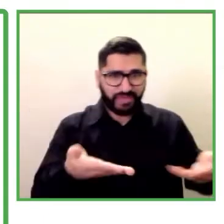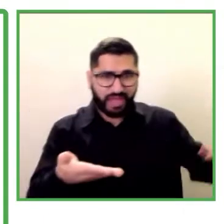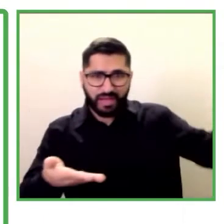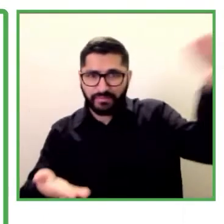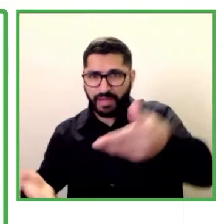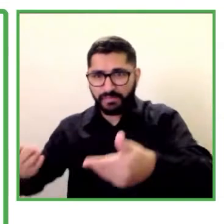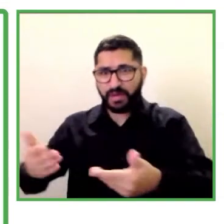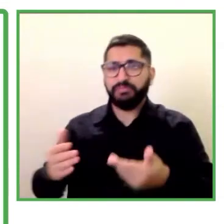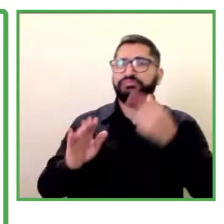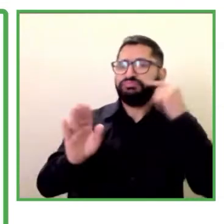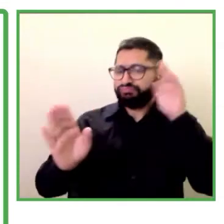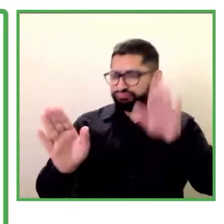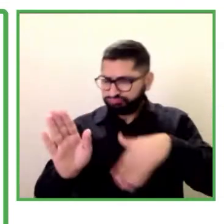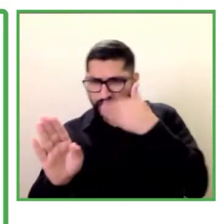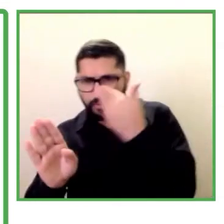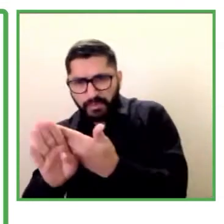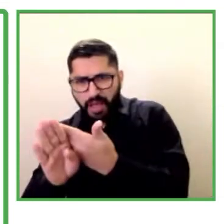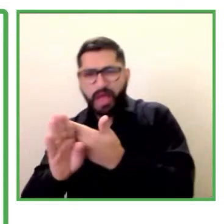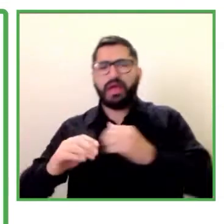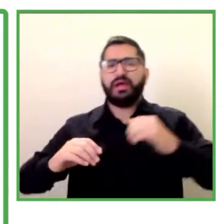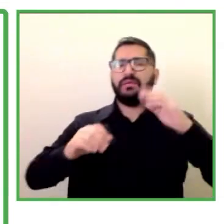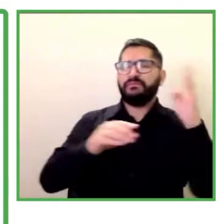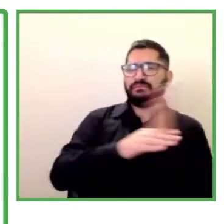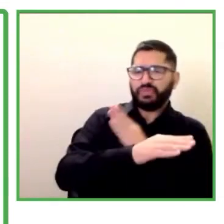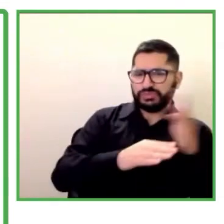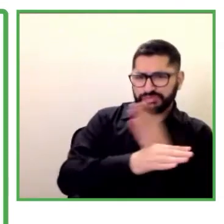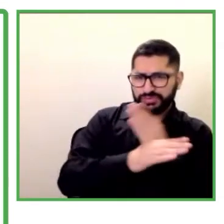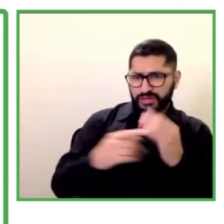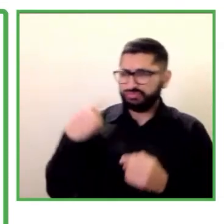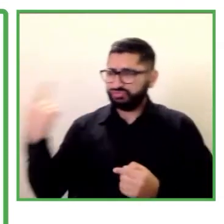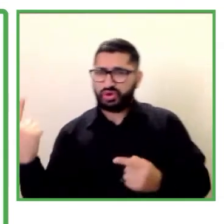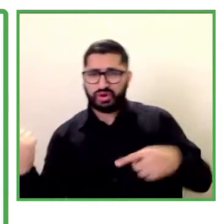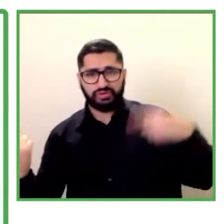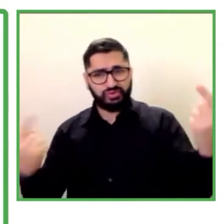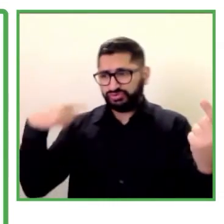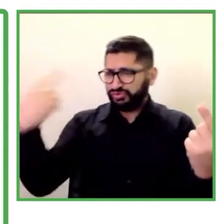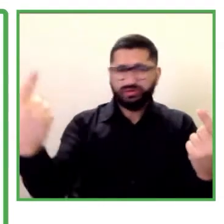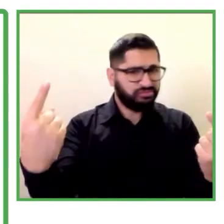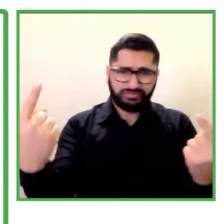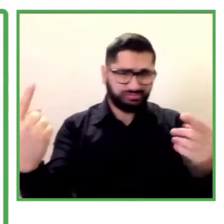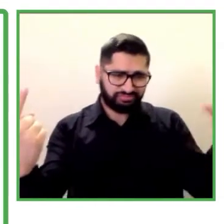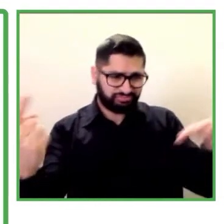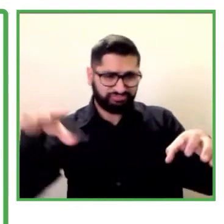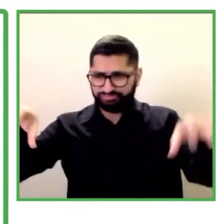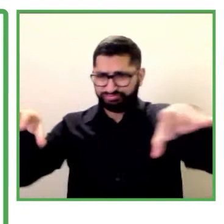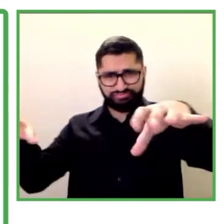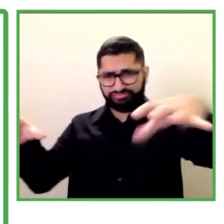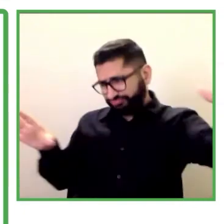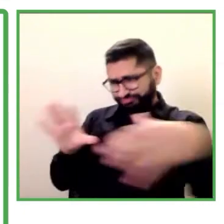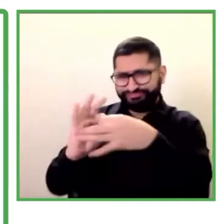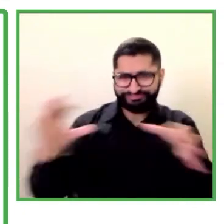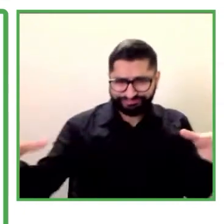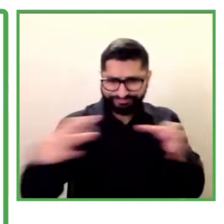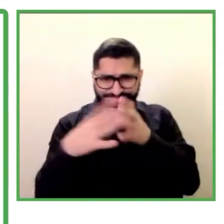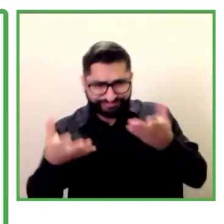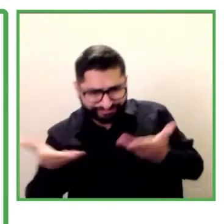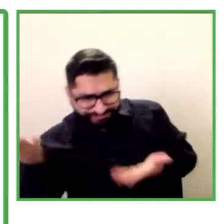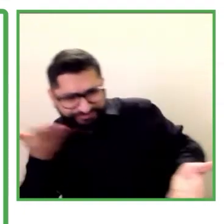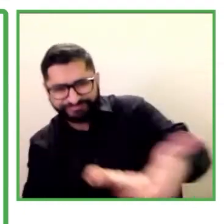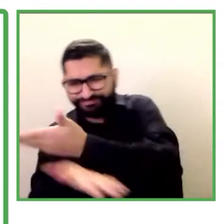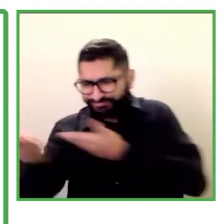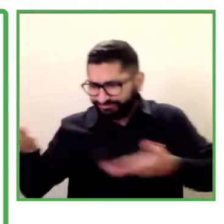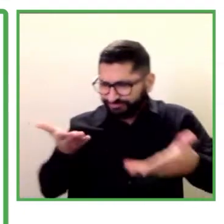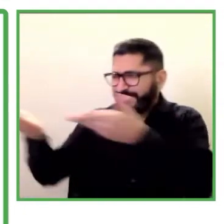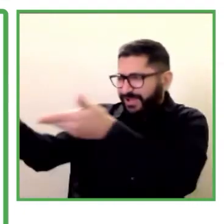no estamos solas cada acción y proyecto que alguna de nosotras como empresa trata de realizar tiene otras 60 empresas por detrás impulsándolas para poder